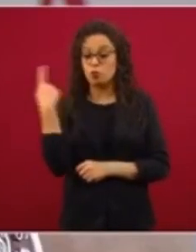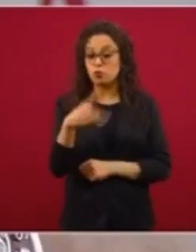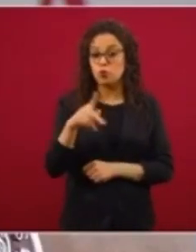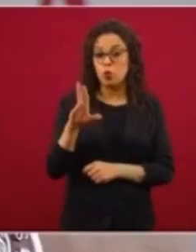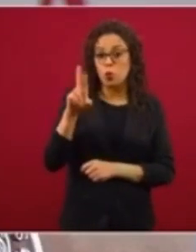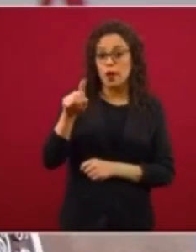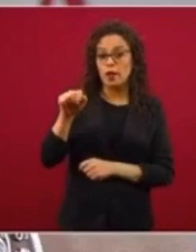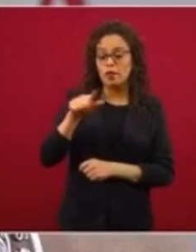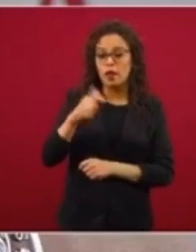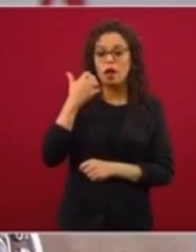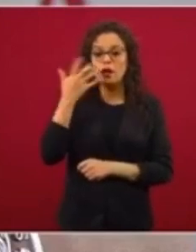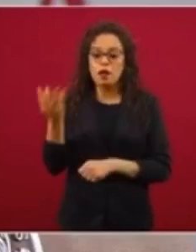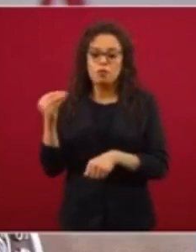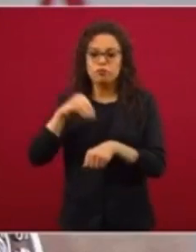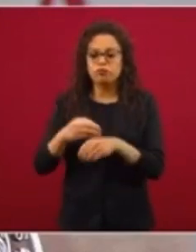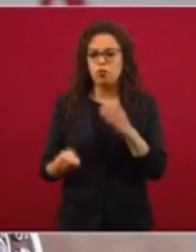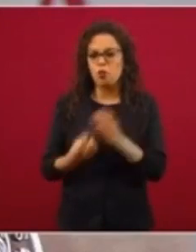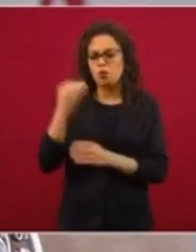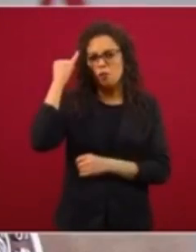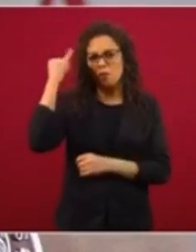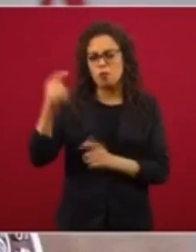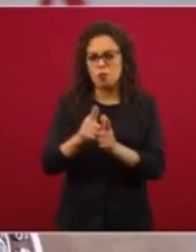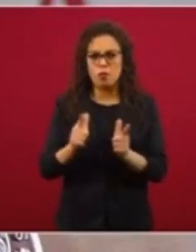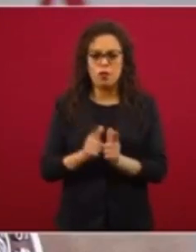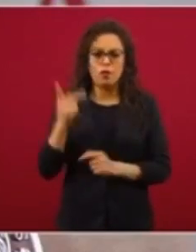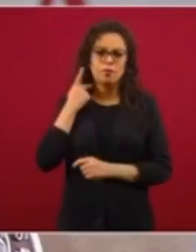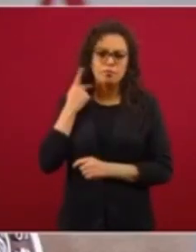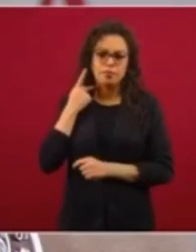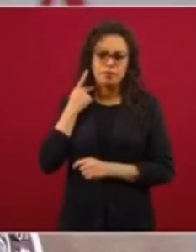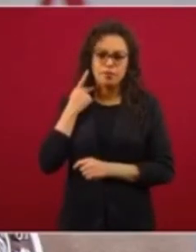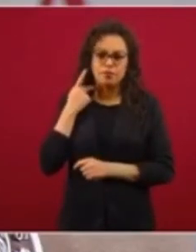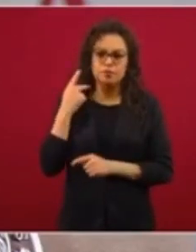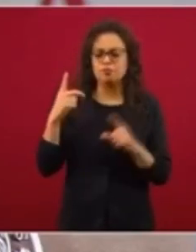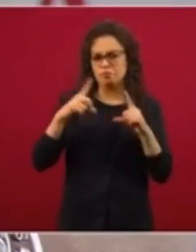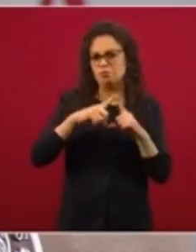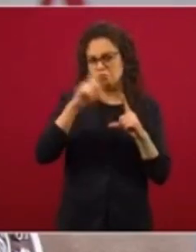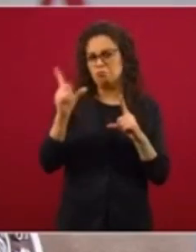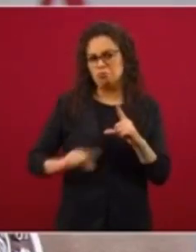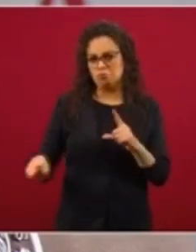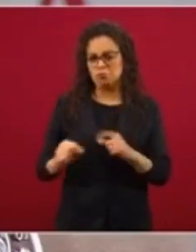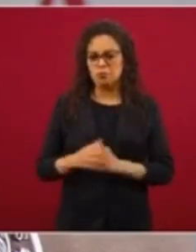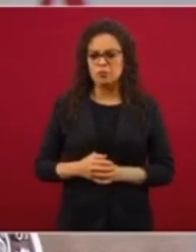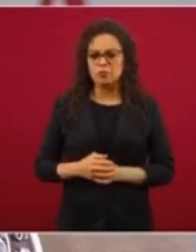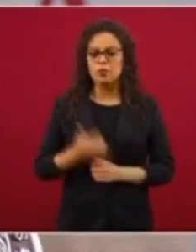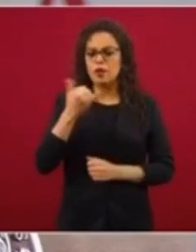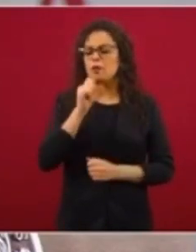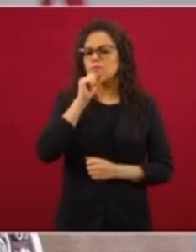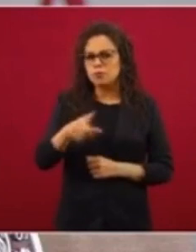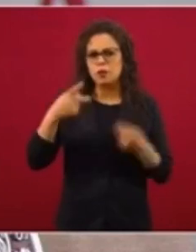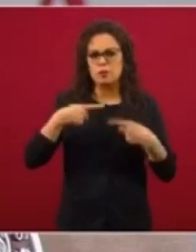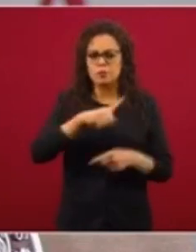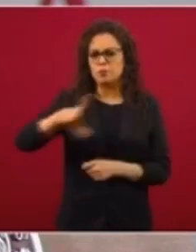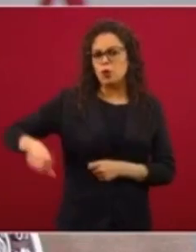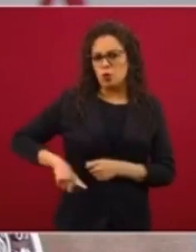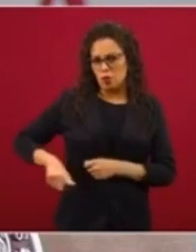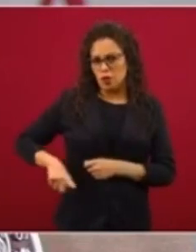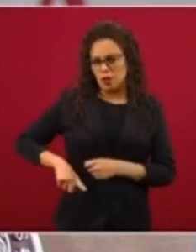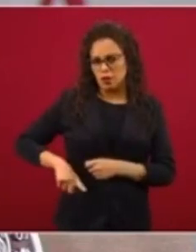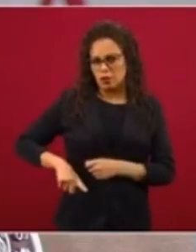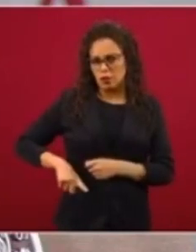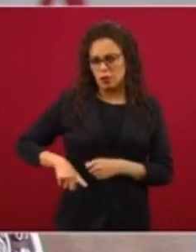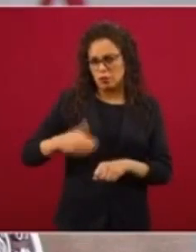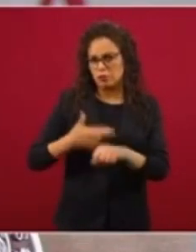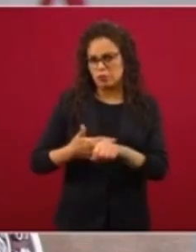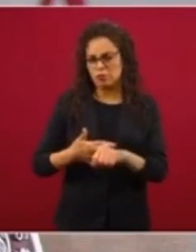fundar partidos políticos, de agrupaciones políticas nacionales y de políticos como gobernadores o legisladores que destinen recursos